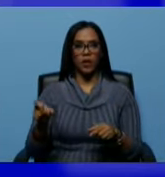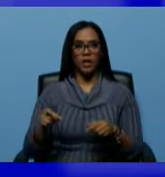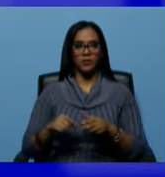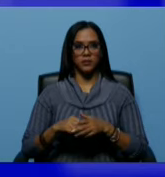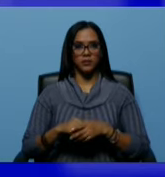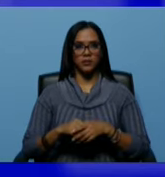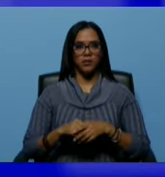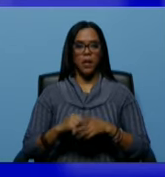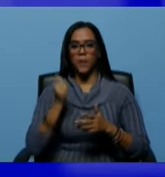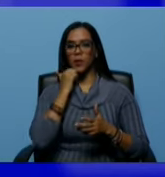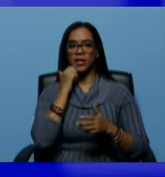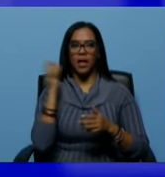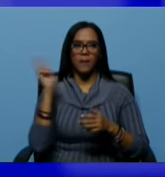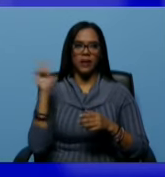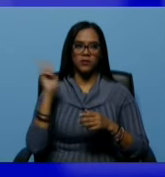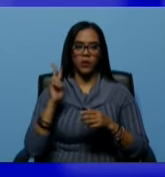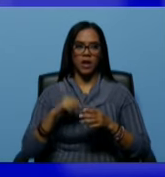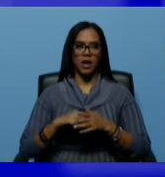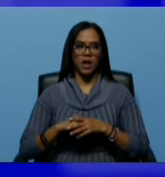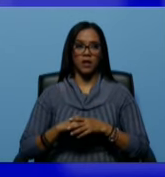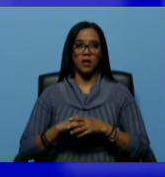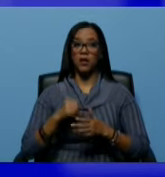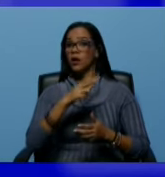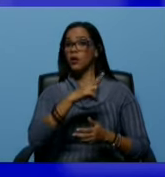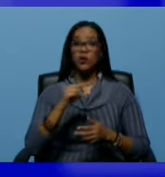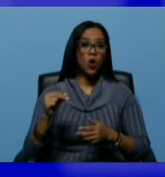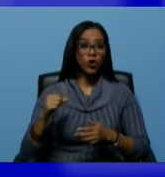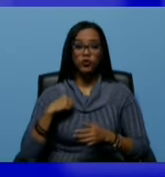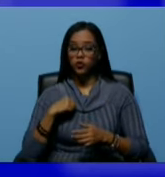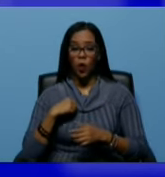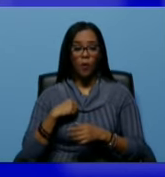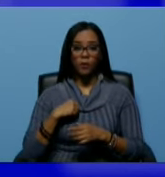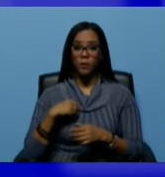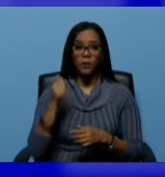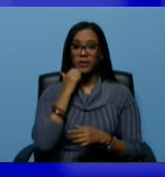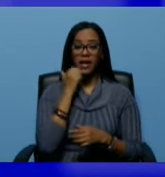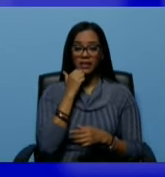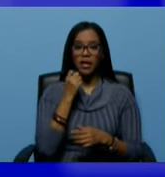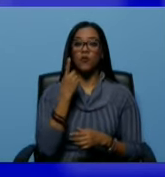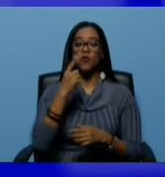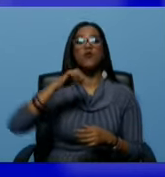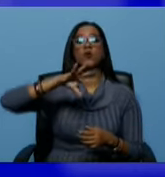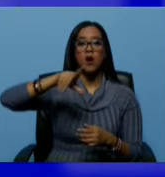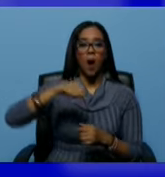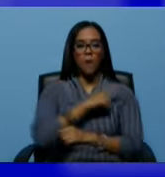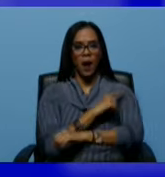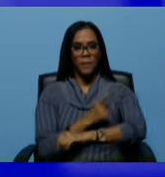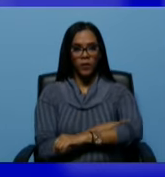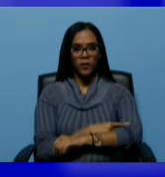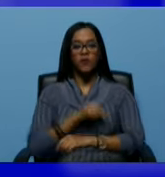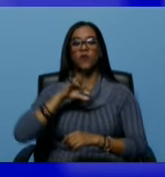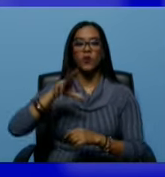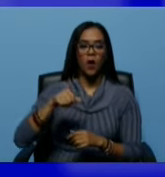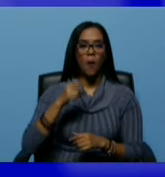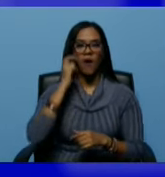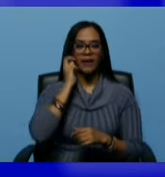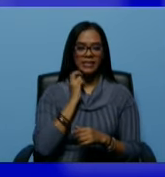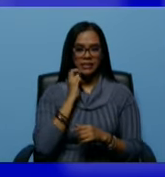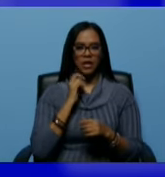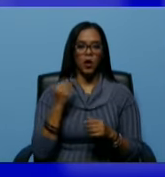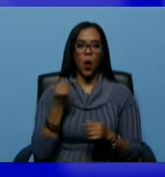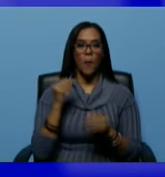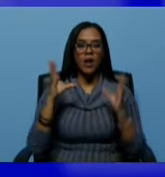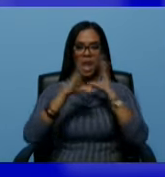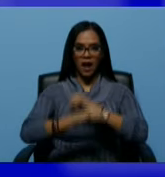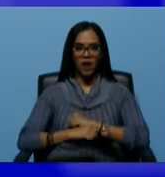protestas en Venezuela no son protestas fue un asalto al poder fue un asalto fascista como la noche